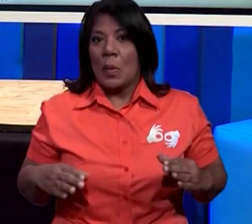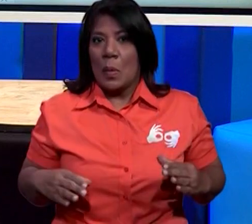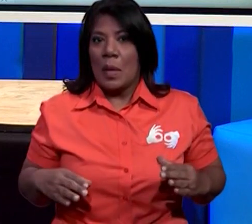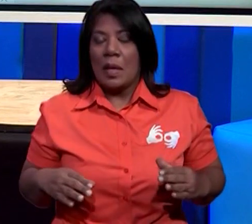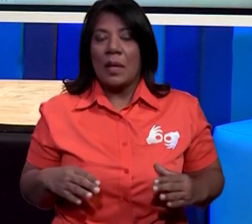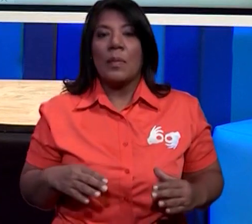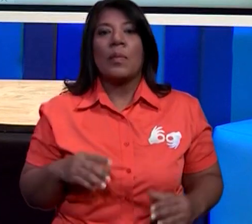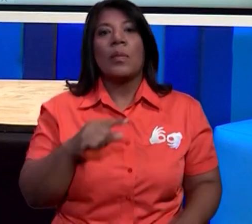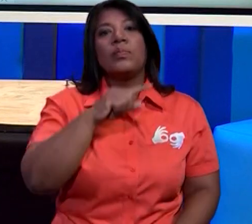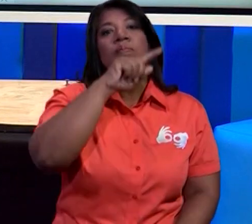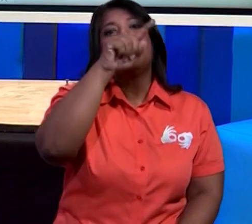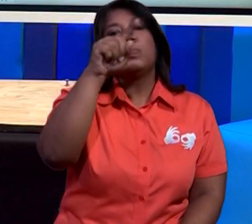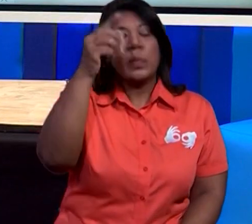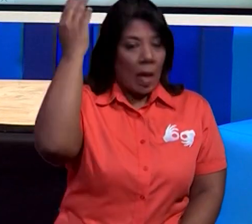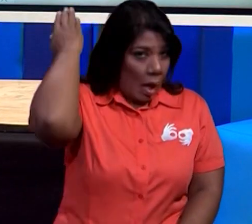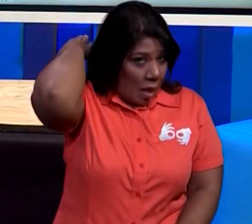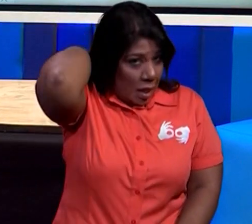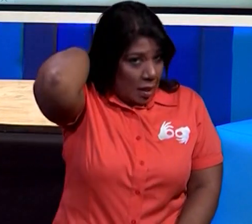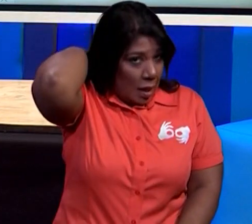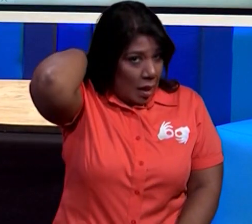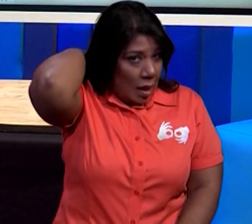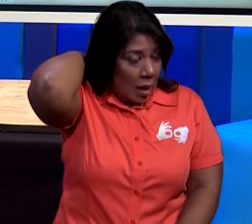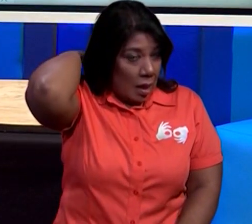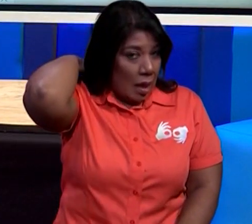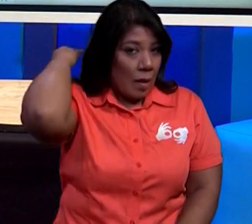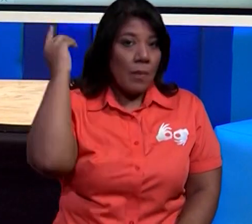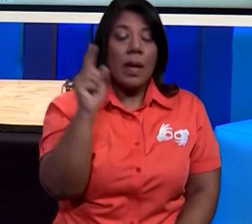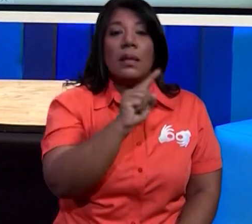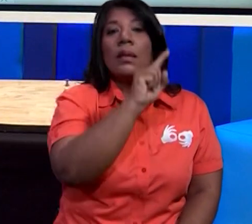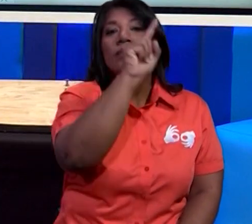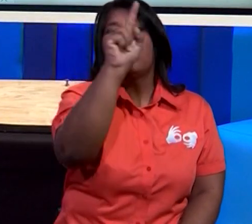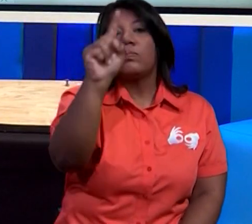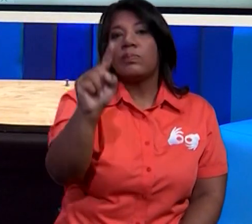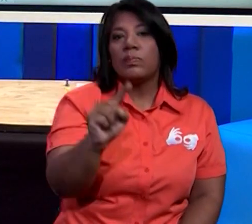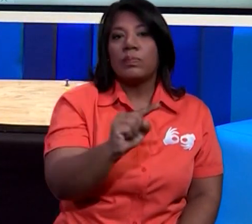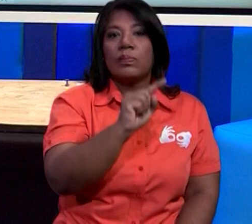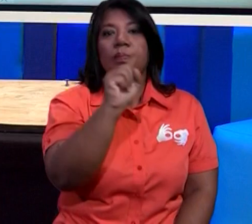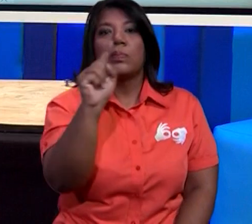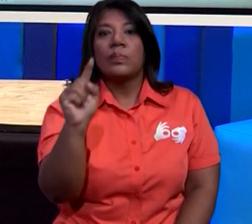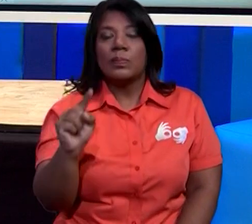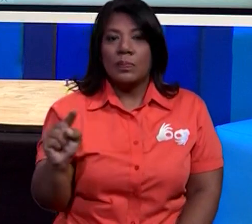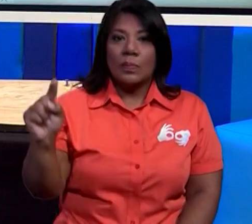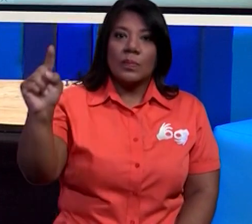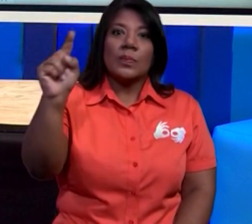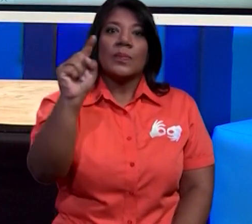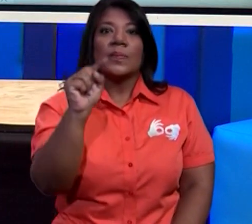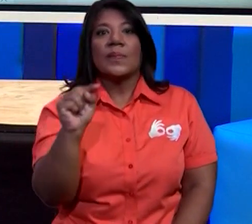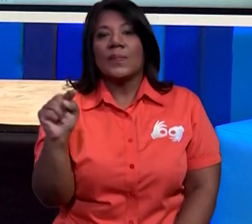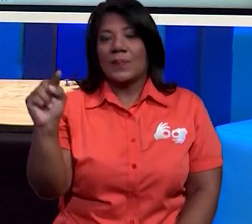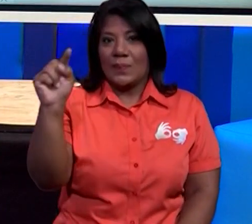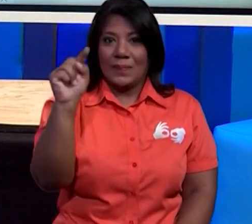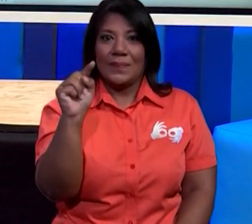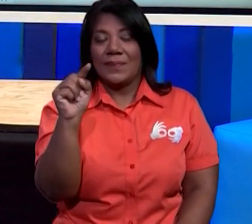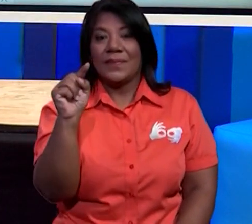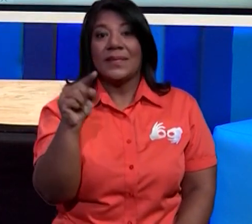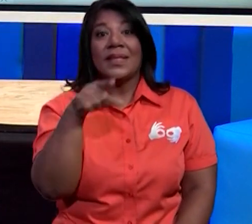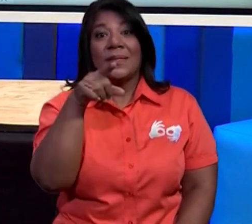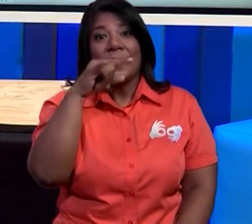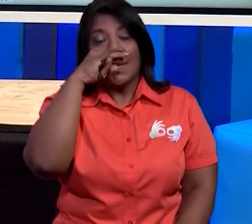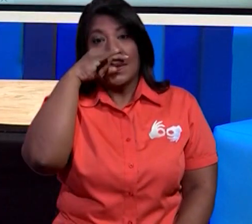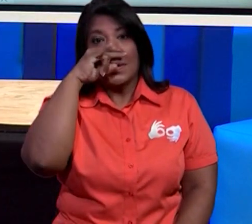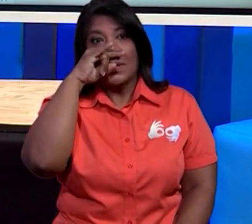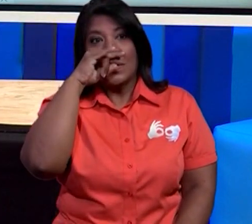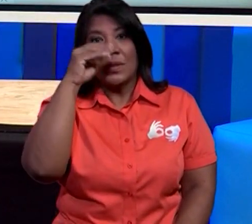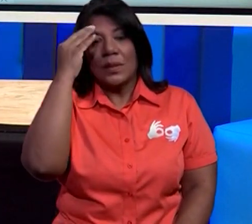Haciendo las cantidades con los dedos de la mano y como si tu niño ya trabaja y